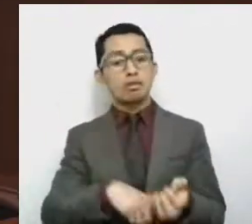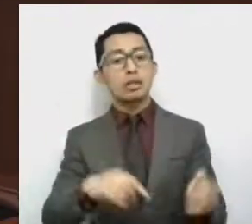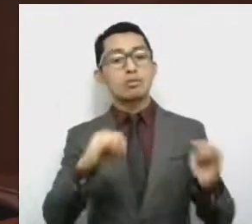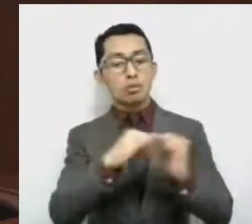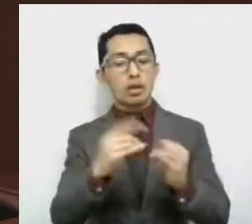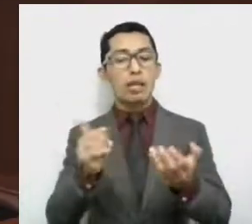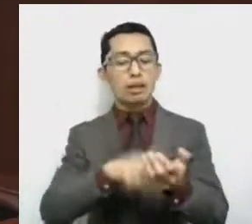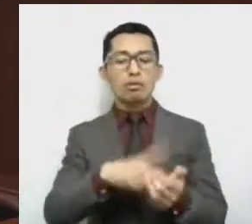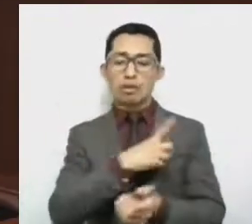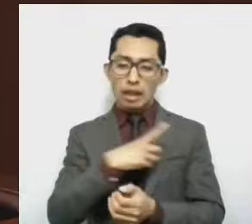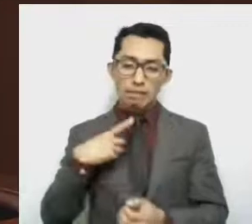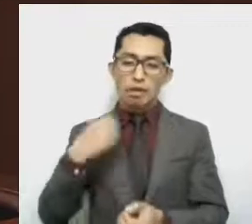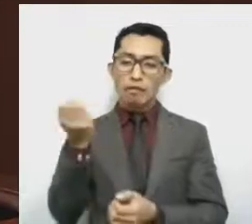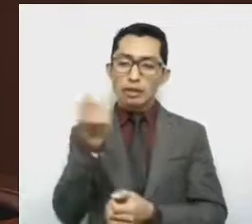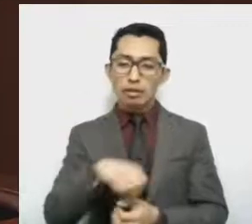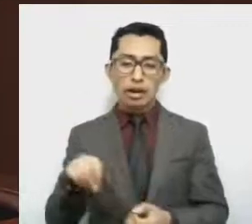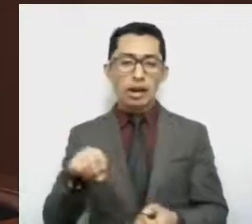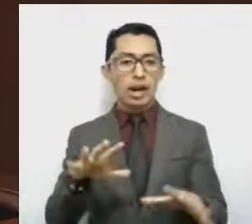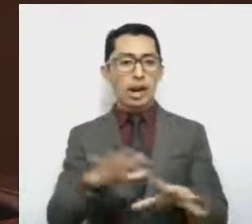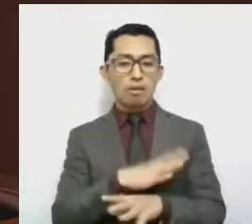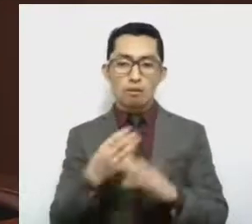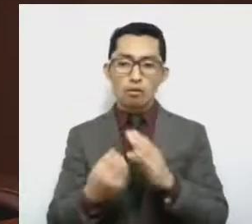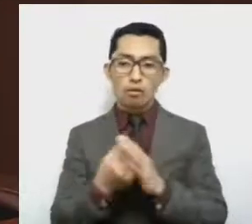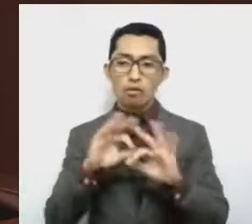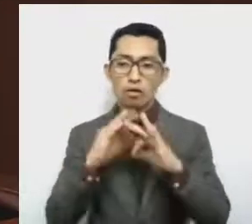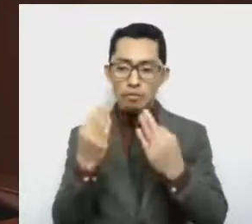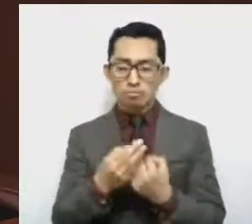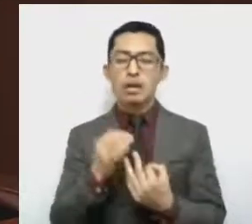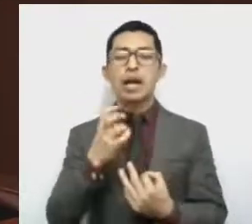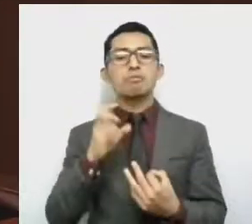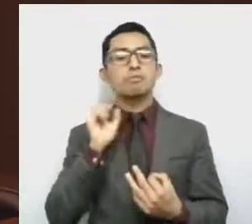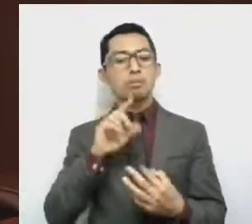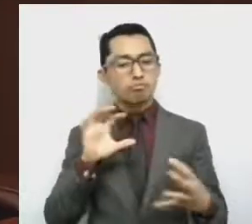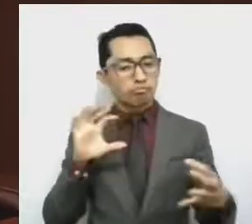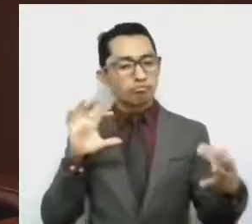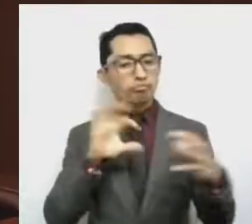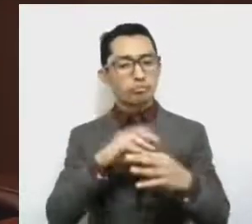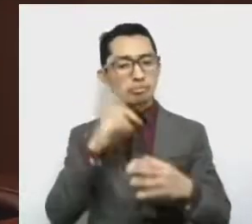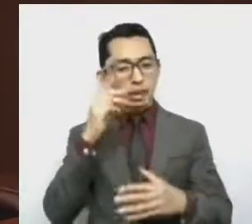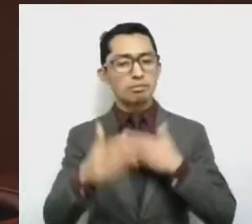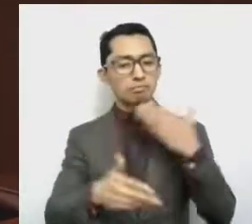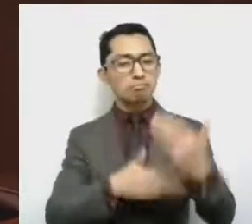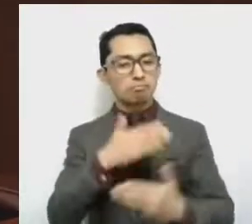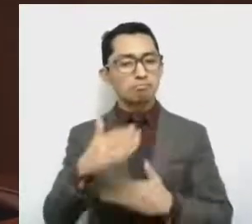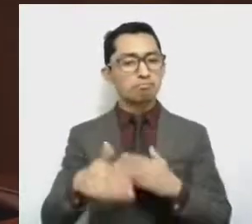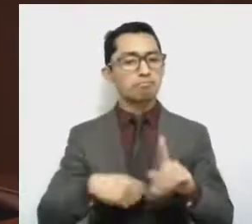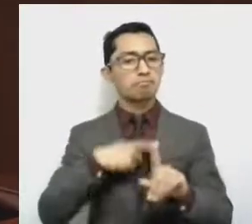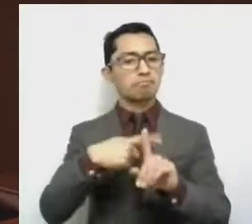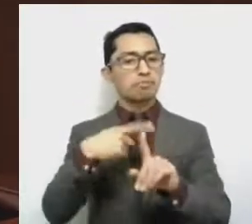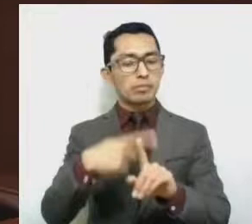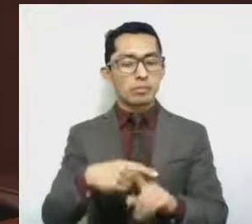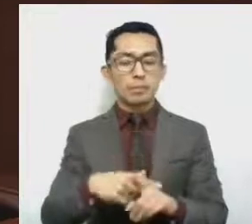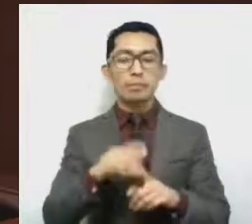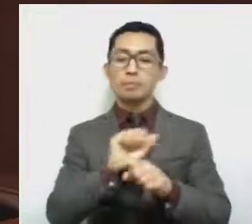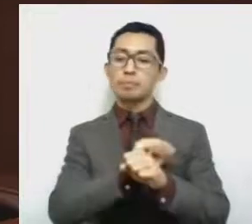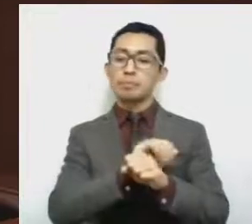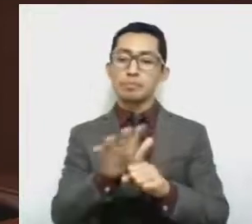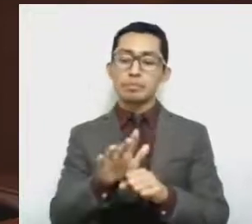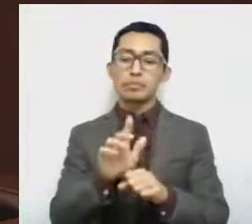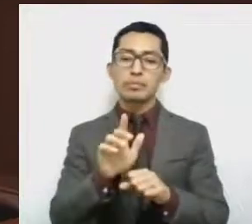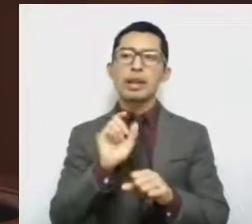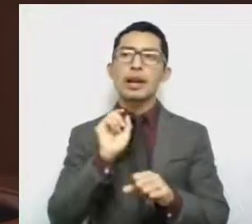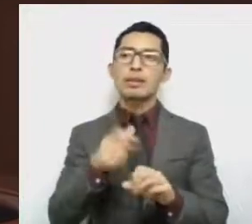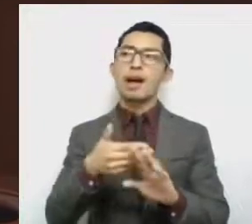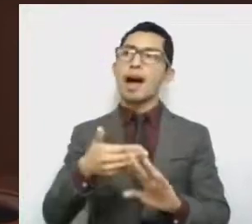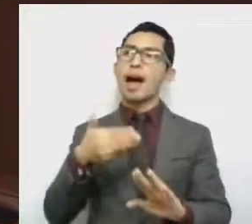adaptarse a esta nueva dinámica para generar resultados. La pandemia marcará un antes y